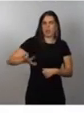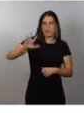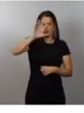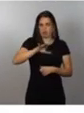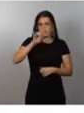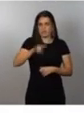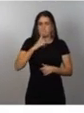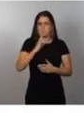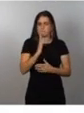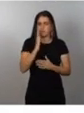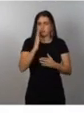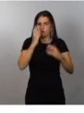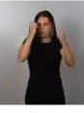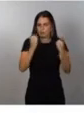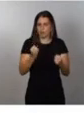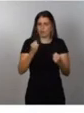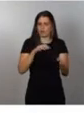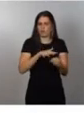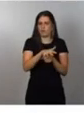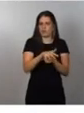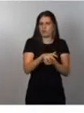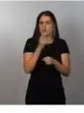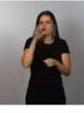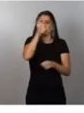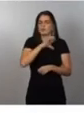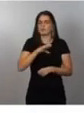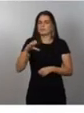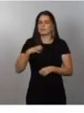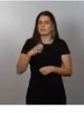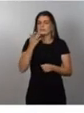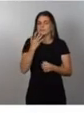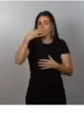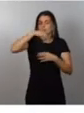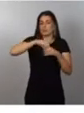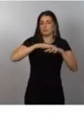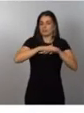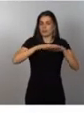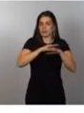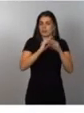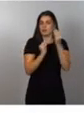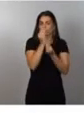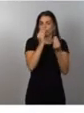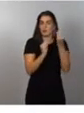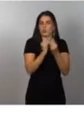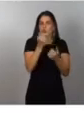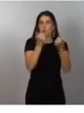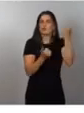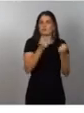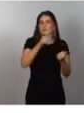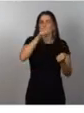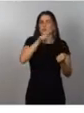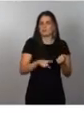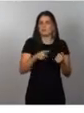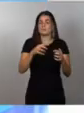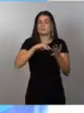en todas aquellas comunidades autónomas que concentran el tejido industrial de automoción y los sistemas de innovación